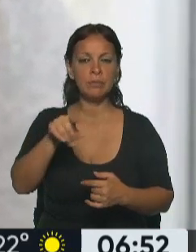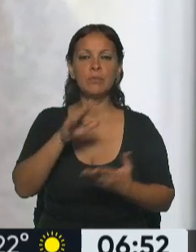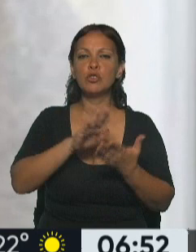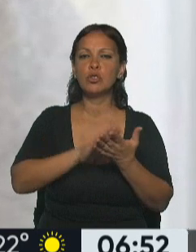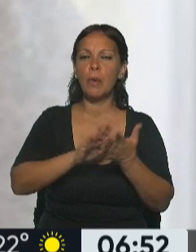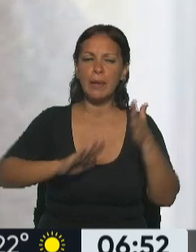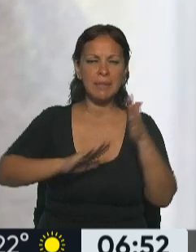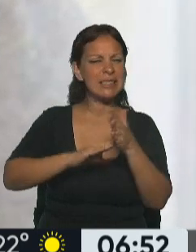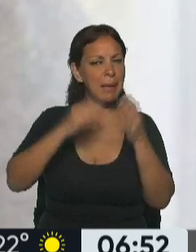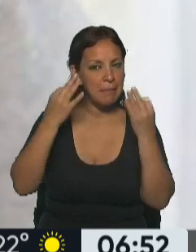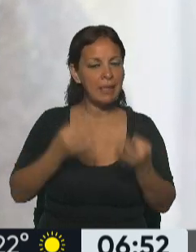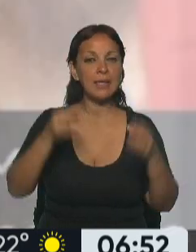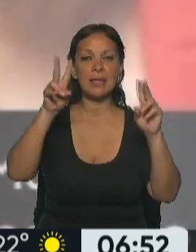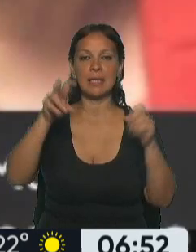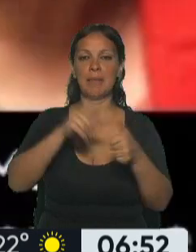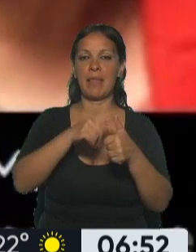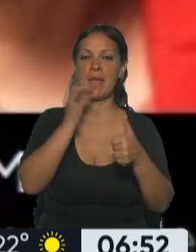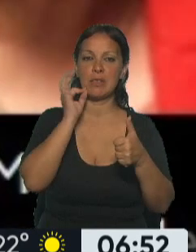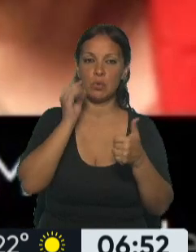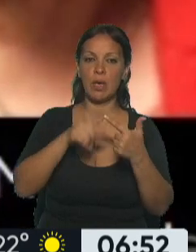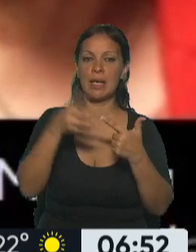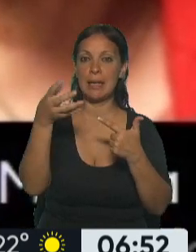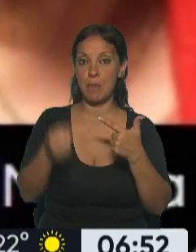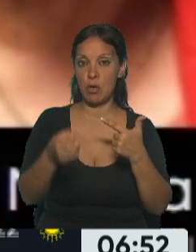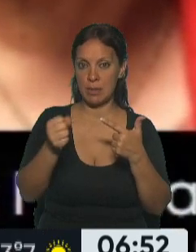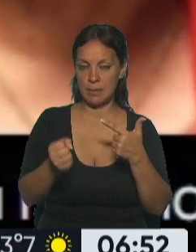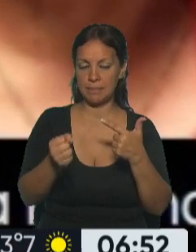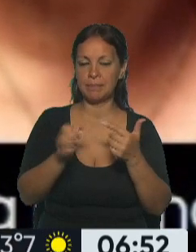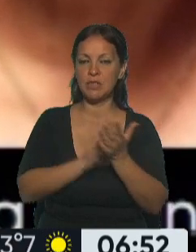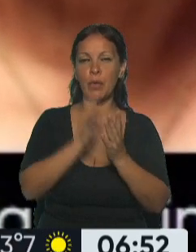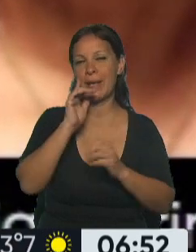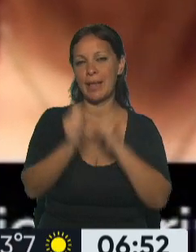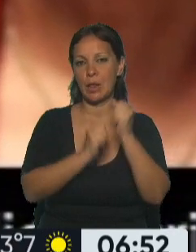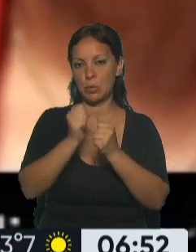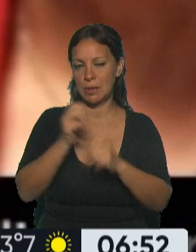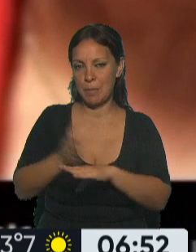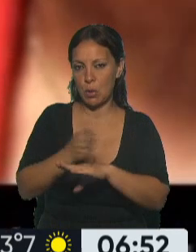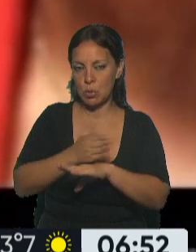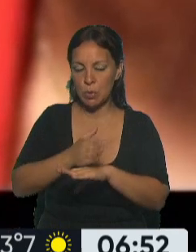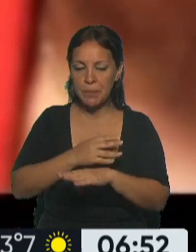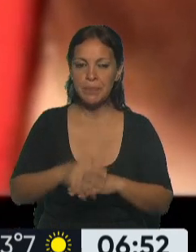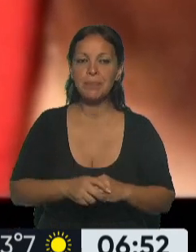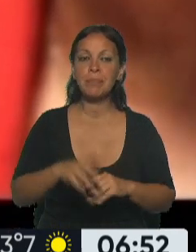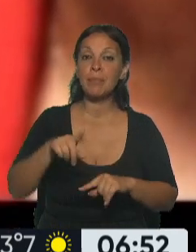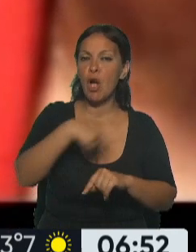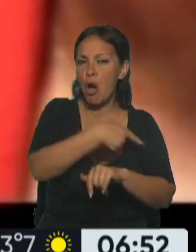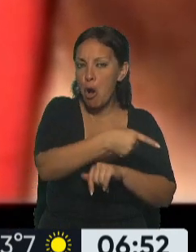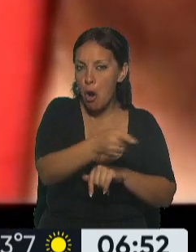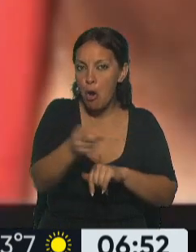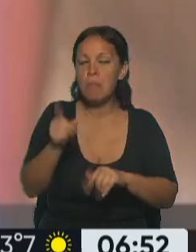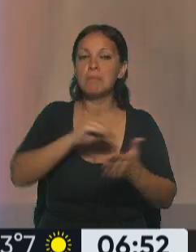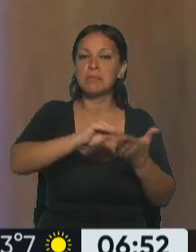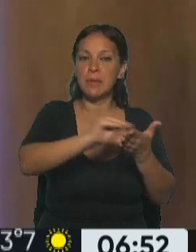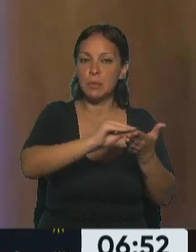azúcar y de los limones, de lo que implica la industria de producción de limones para la provincia. Bueno, el resto de los diputados que